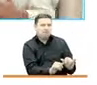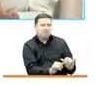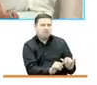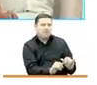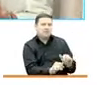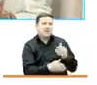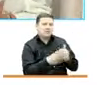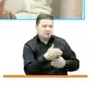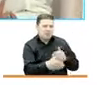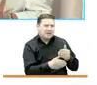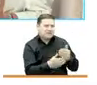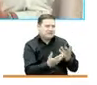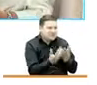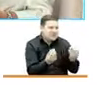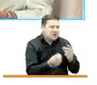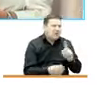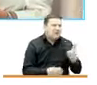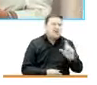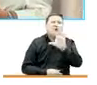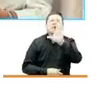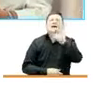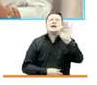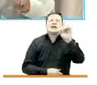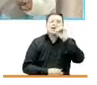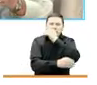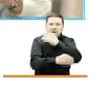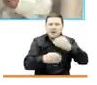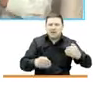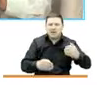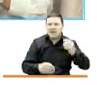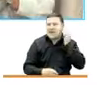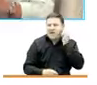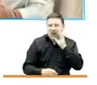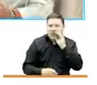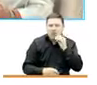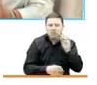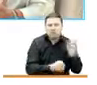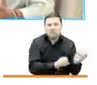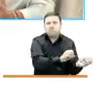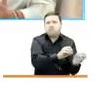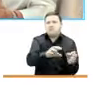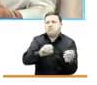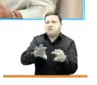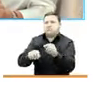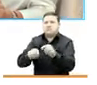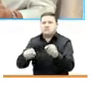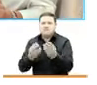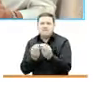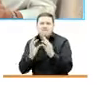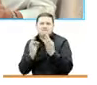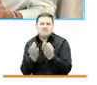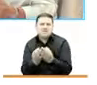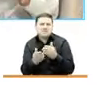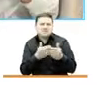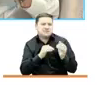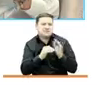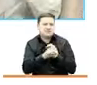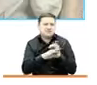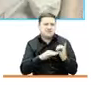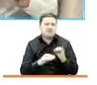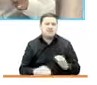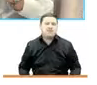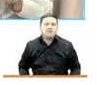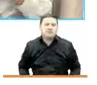un proceso de evacuación de más de 500 niños, niñas y adolescentes, trasladándolos con algún miembro de sus familias a San Andrés. Pero